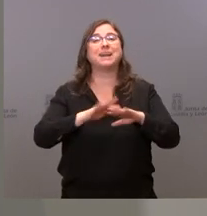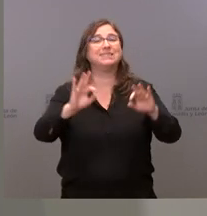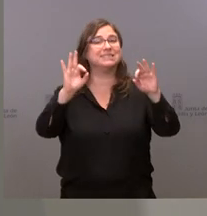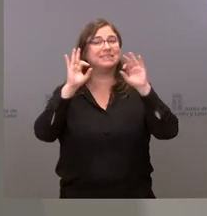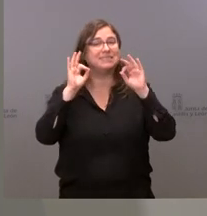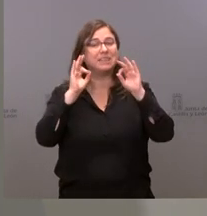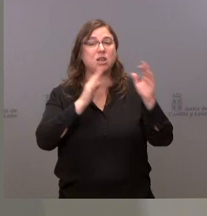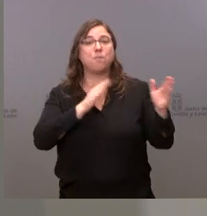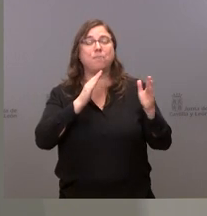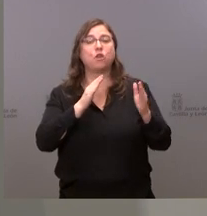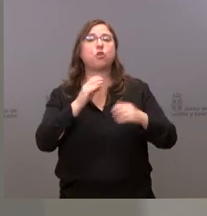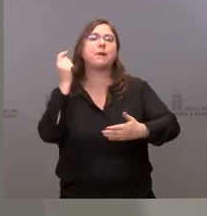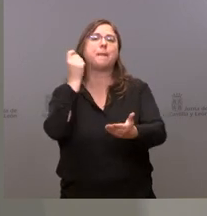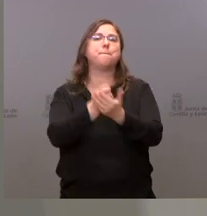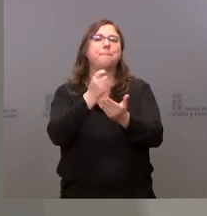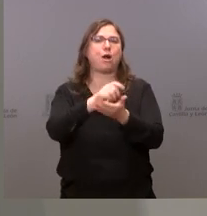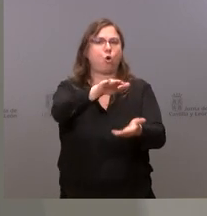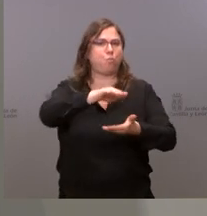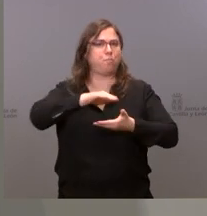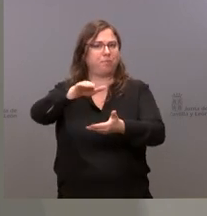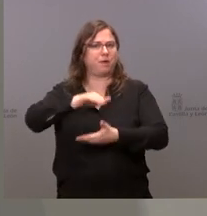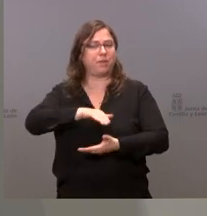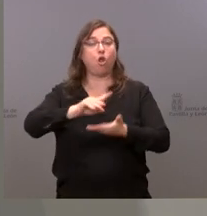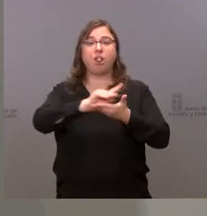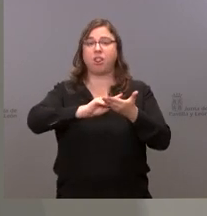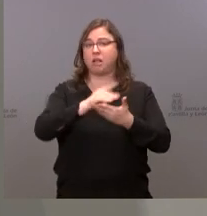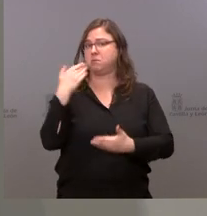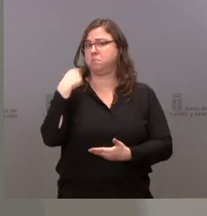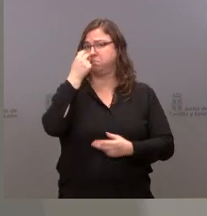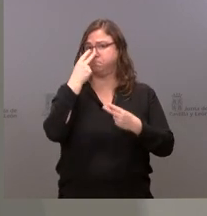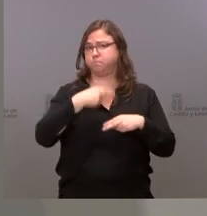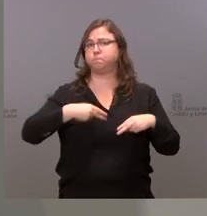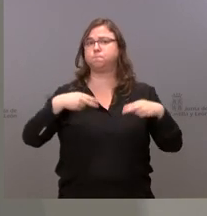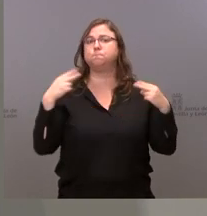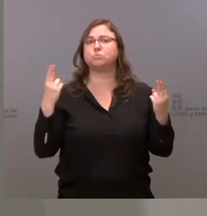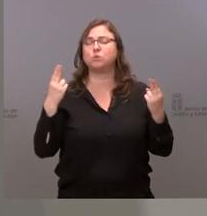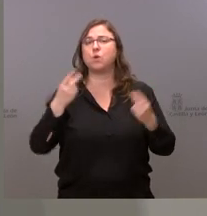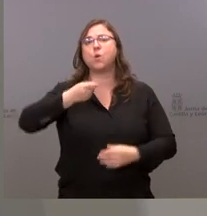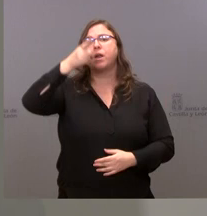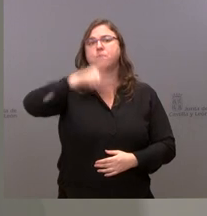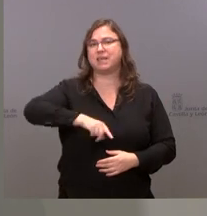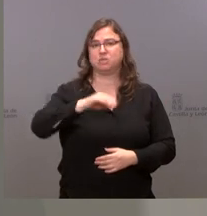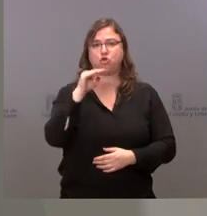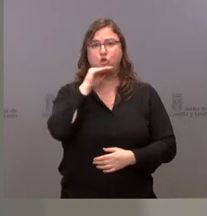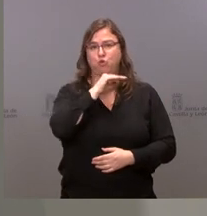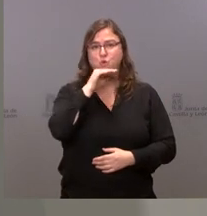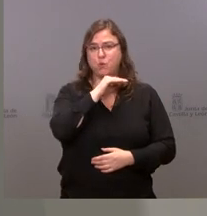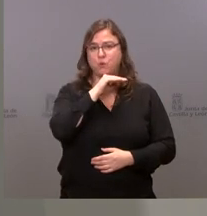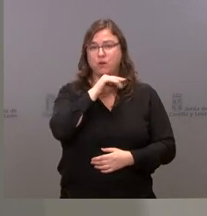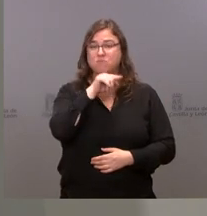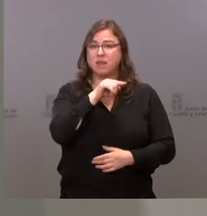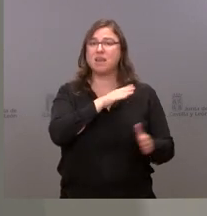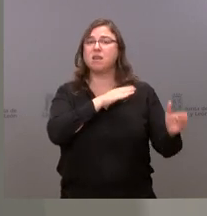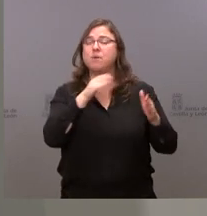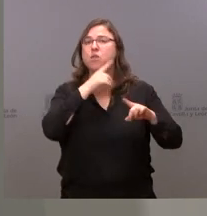periodo medio de pago a proveedores. Según los últimos datos hechos públicos recientemente en el mes de octubre, este periodo